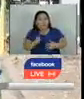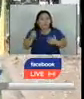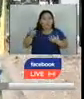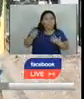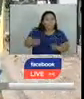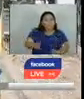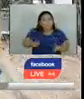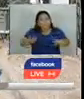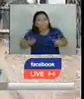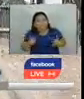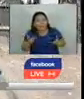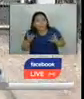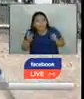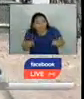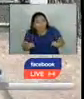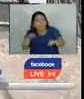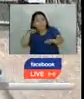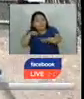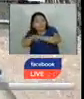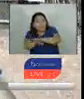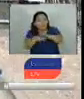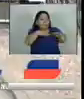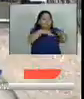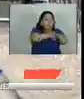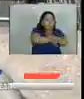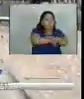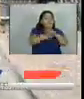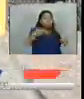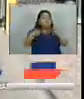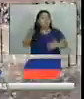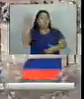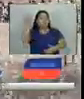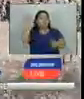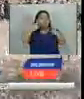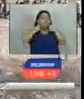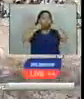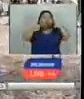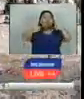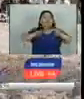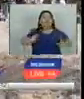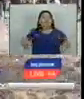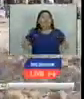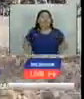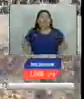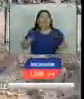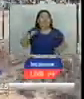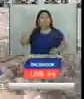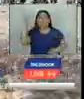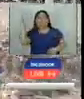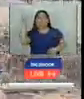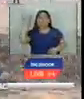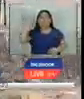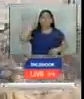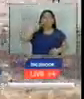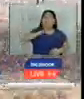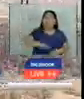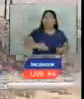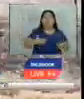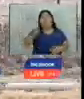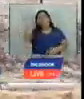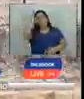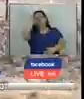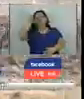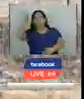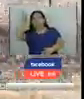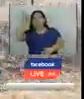poder ingresar. Como ya lo mencionaba, las autoridades estadounidenses a lo largo de todo este día han brindado diferentes conferencias de